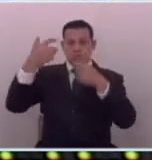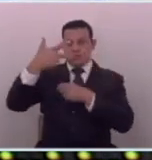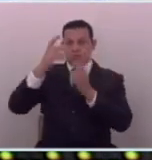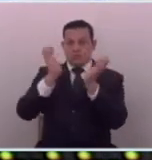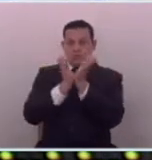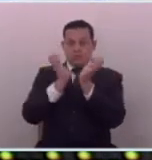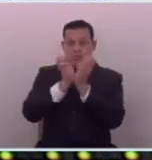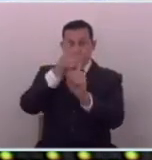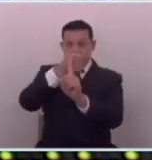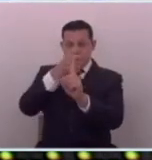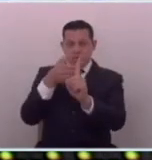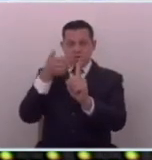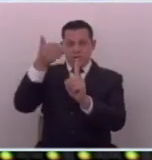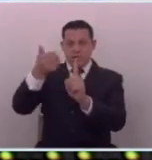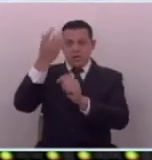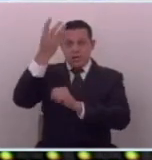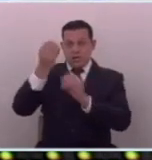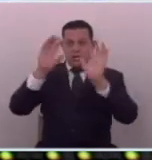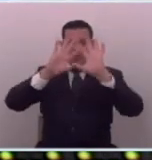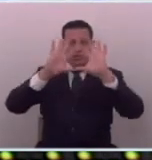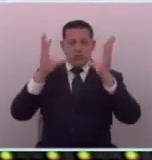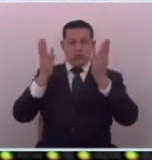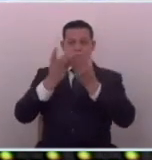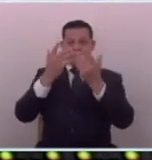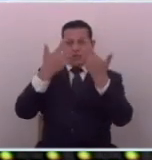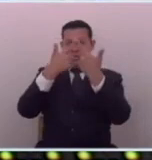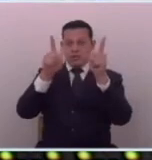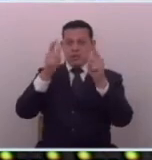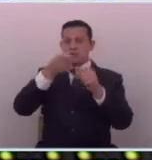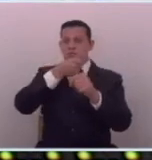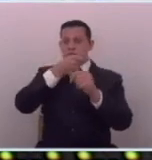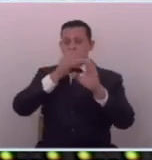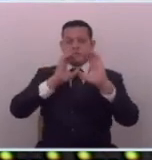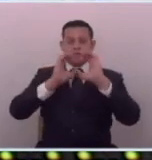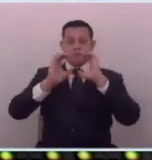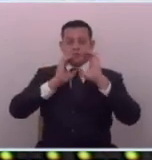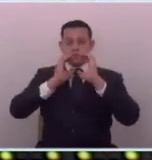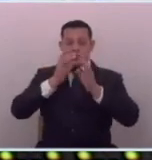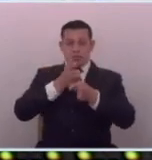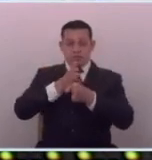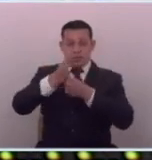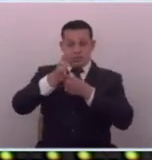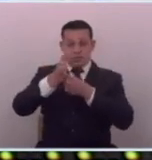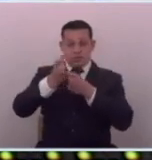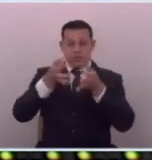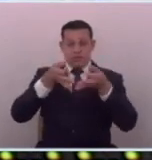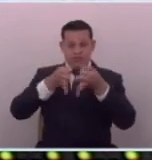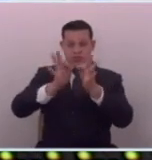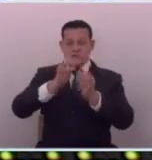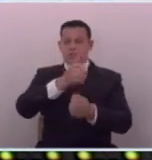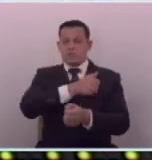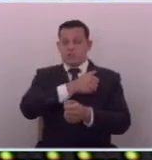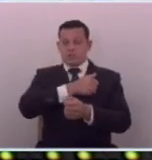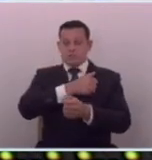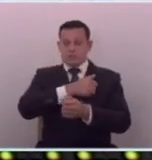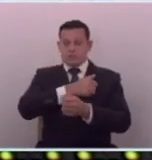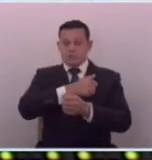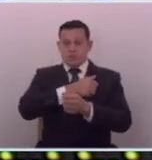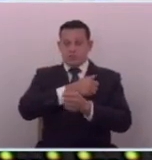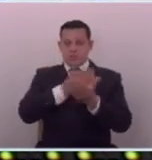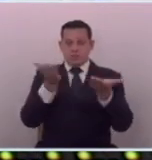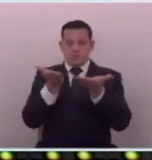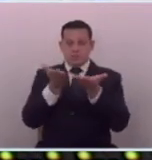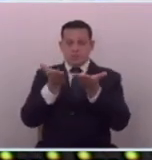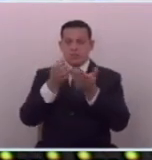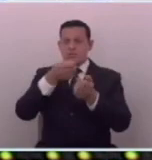3 de mayo de cada año, Día Mundial de la Libertad de Prensa, en reconocimiento a todas las personas y profesionales que de manera responsable se dedican a generar